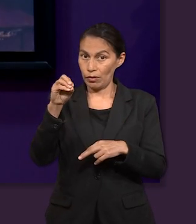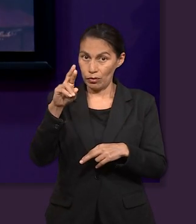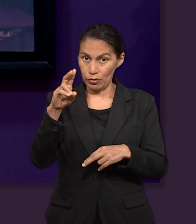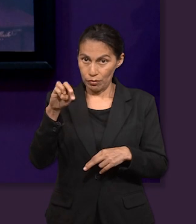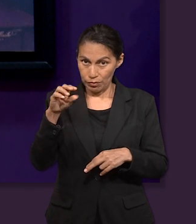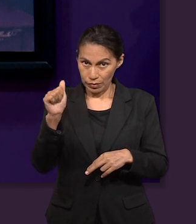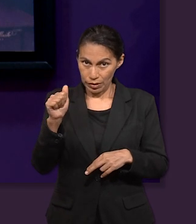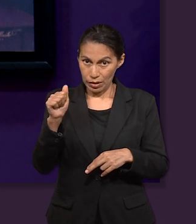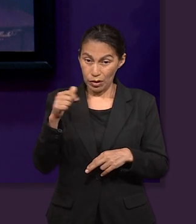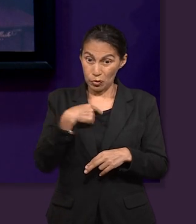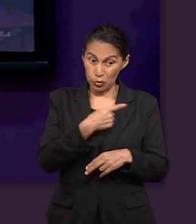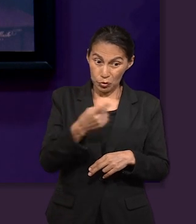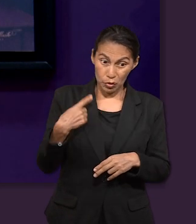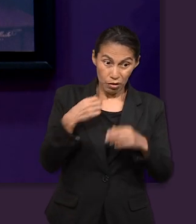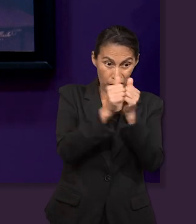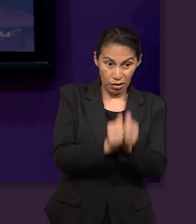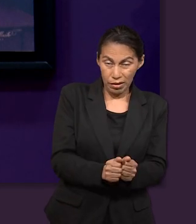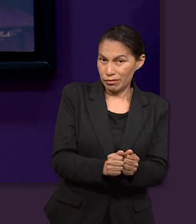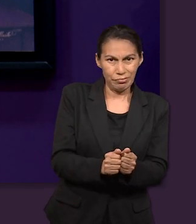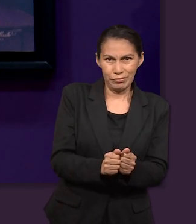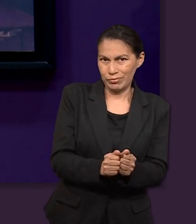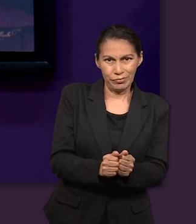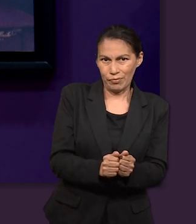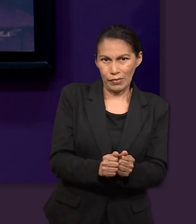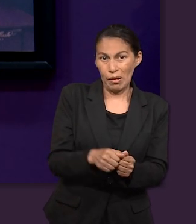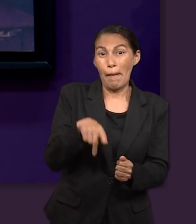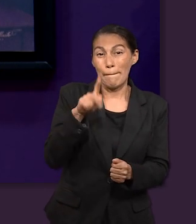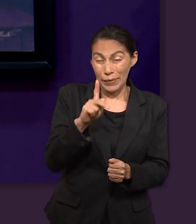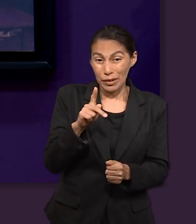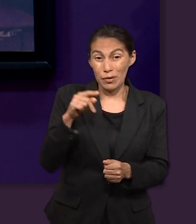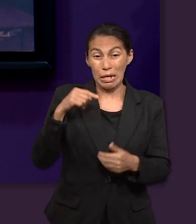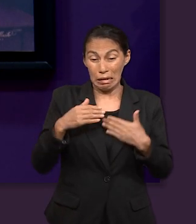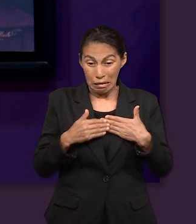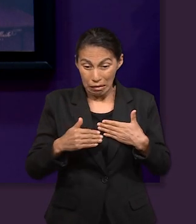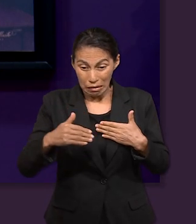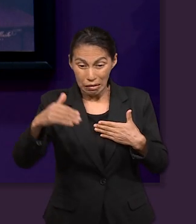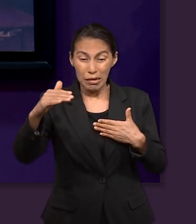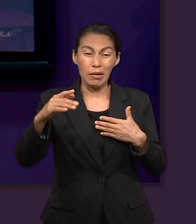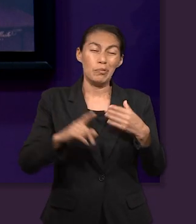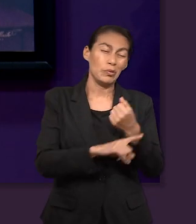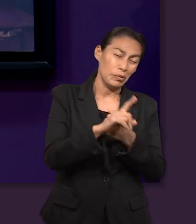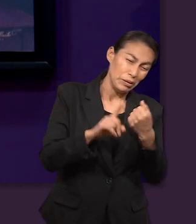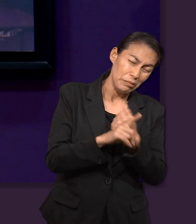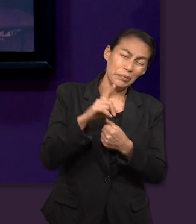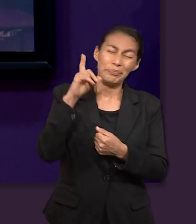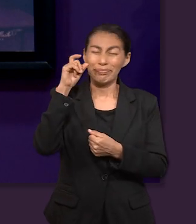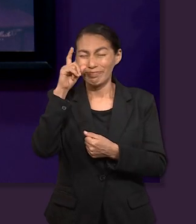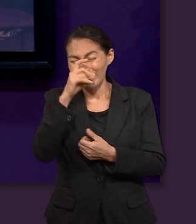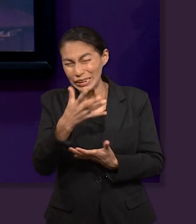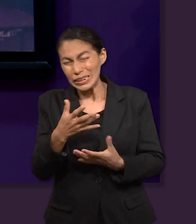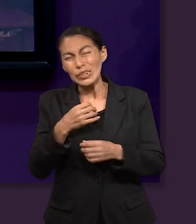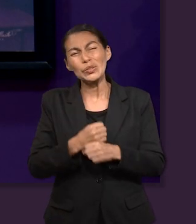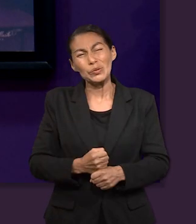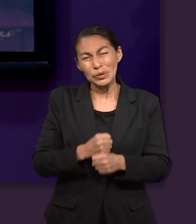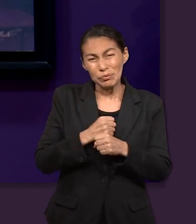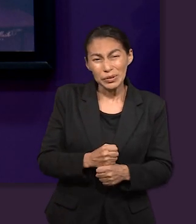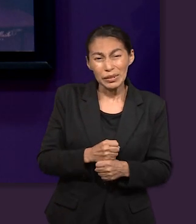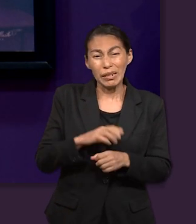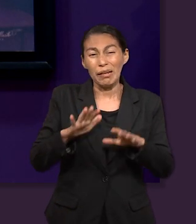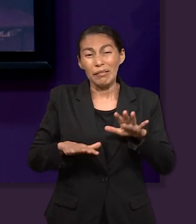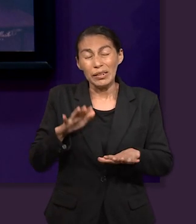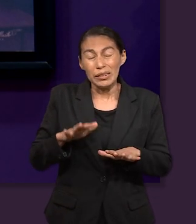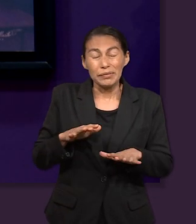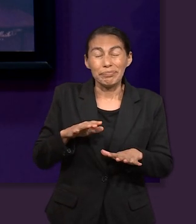siguiendo, ¿no? Lo que dice la profa Norma, que estamos aquí de paso, pero en el camino, ¿no? Definitivamente vamos a encontrar problemas,